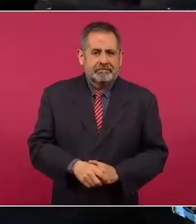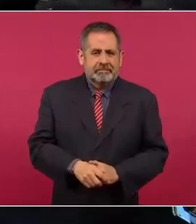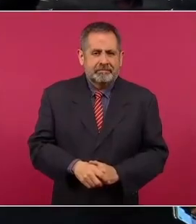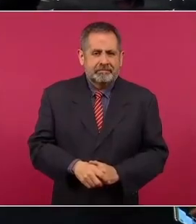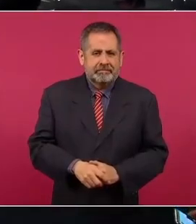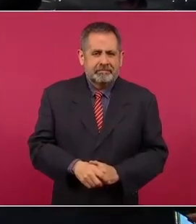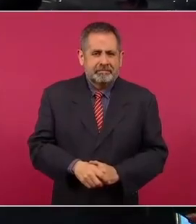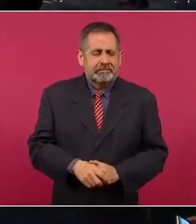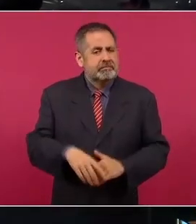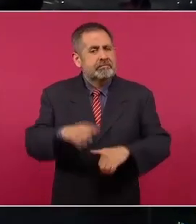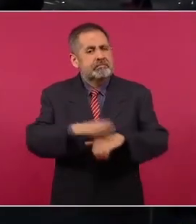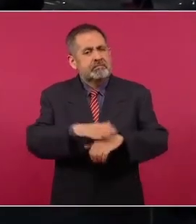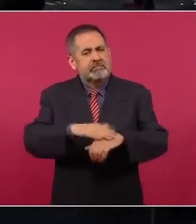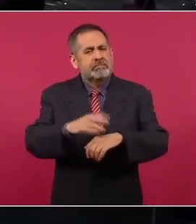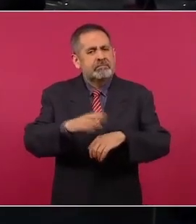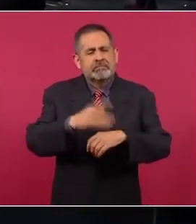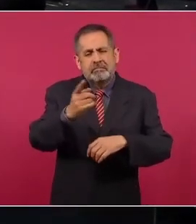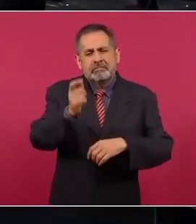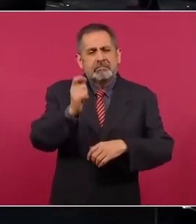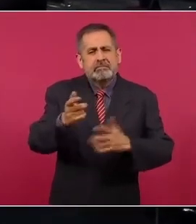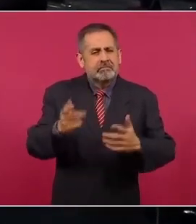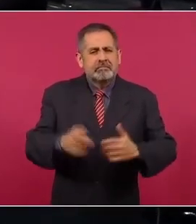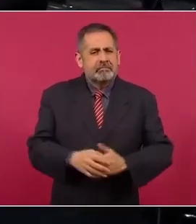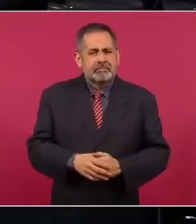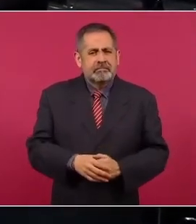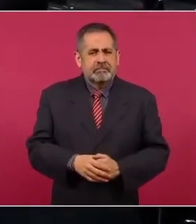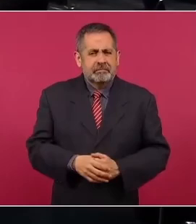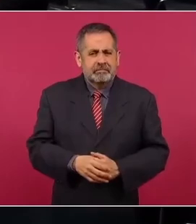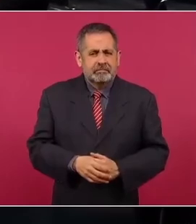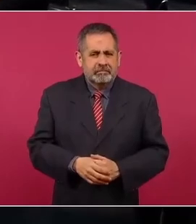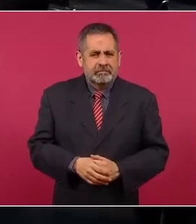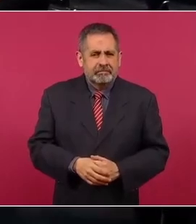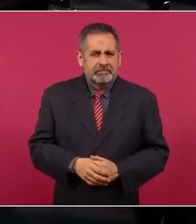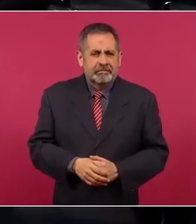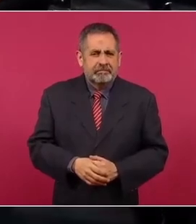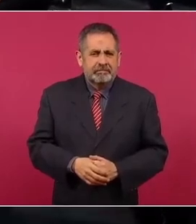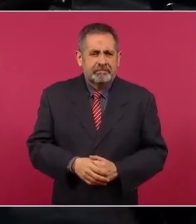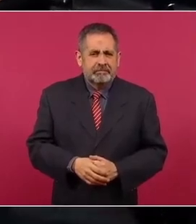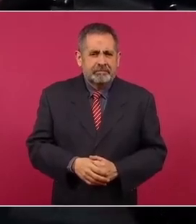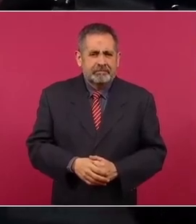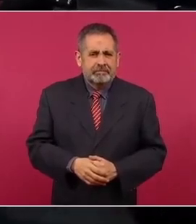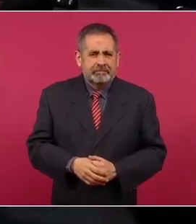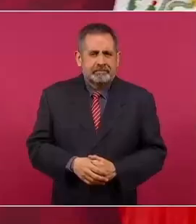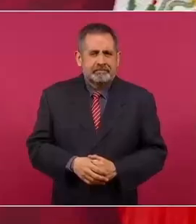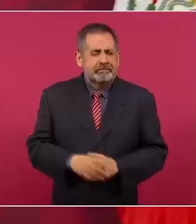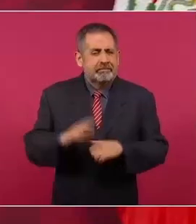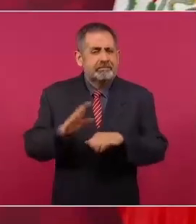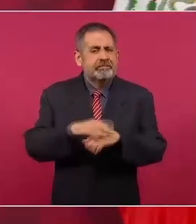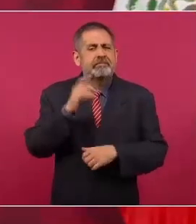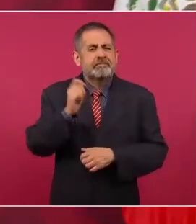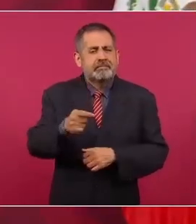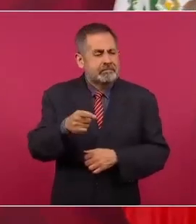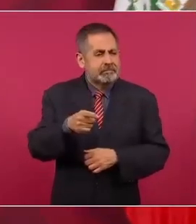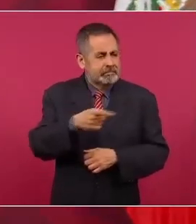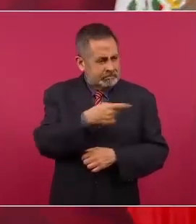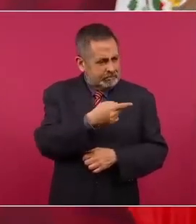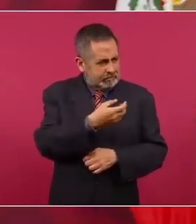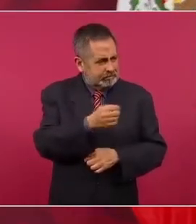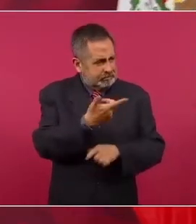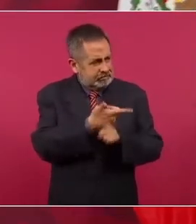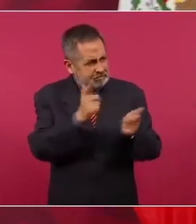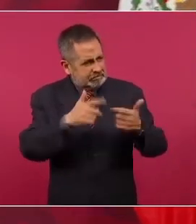Oye, ¿y por qué ordenaste que se liberara